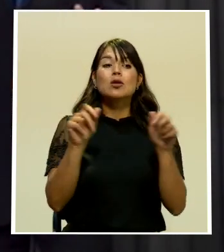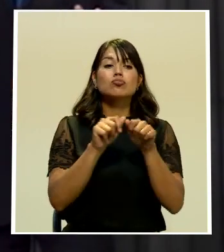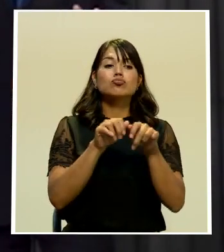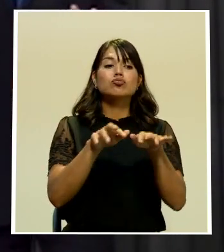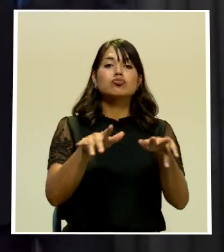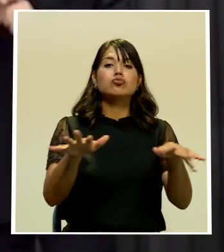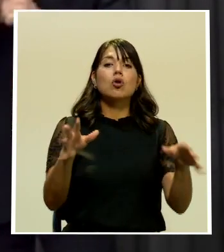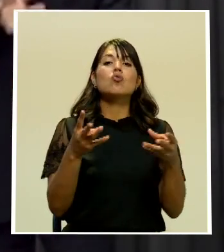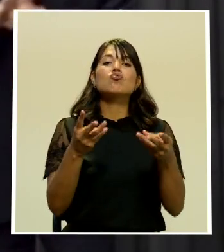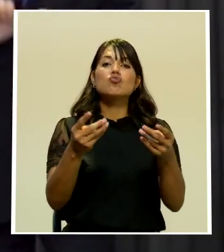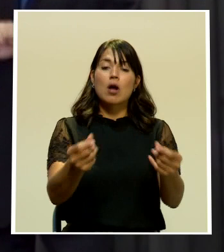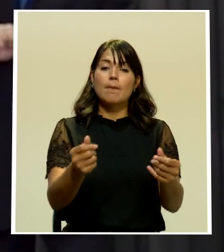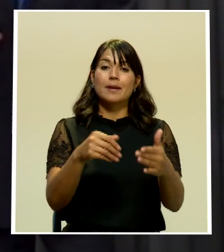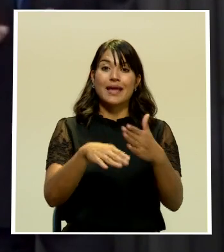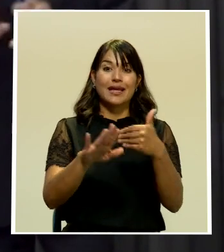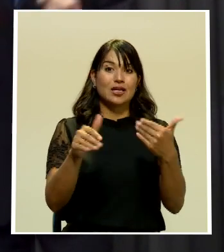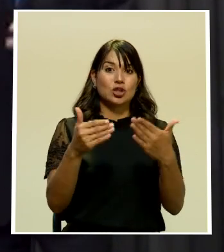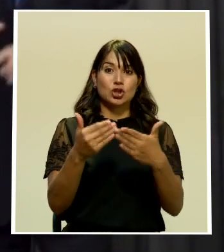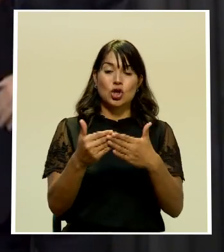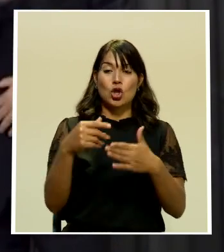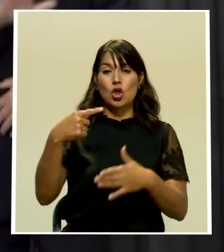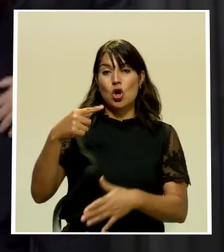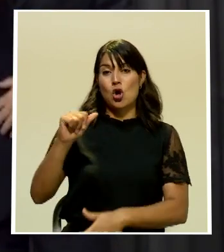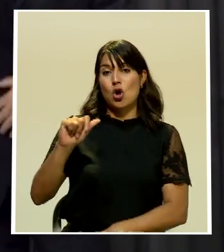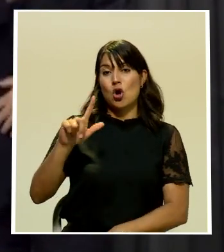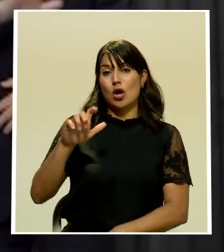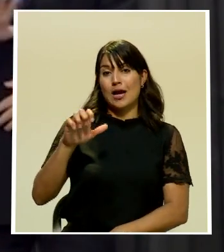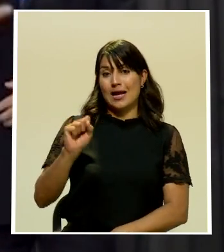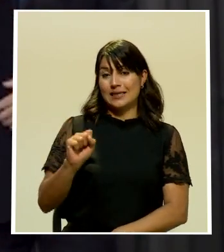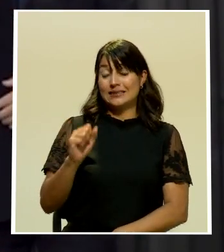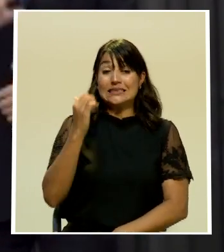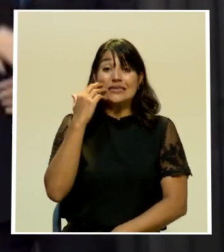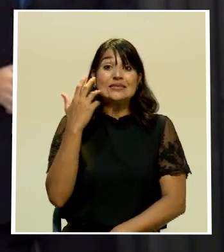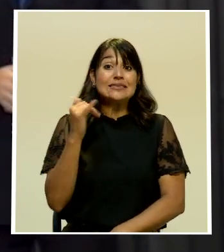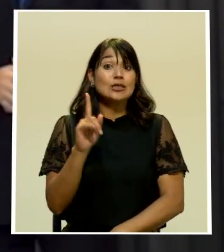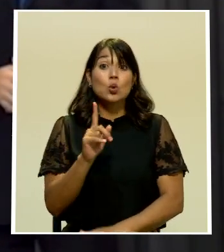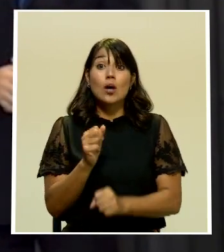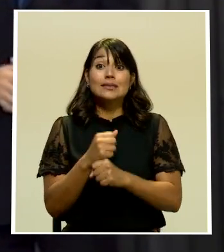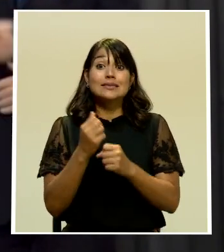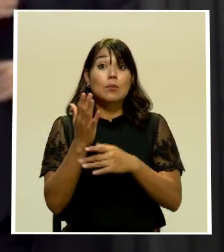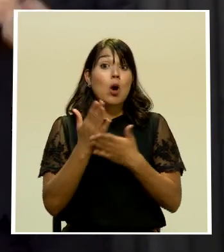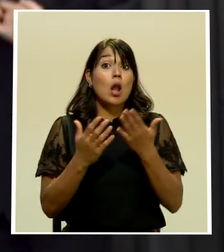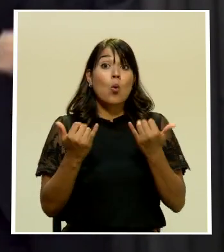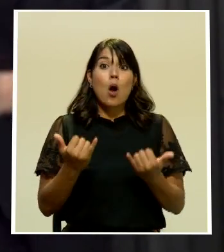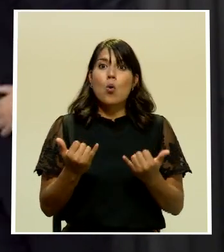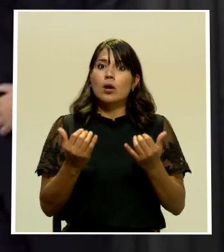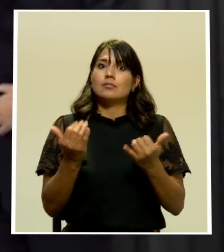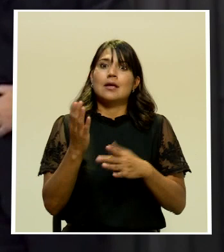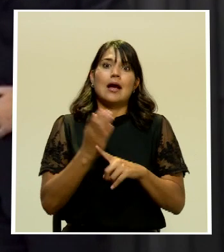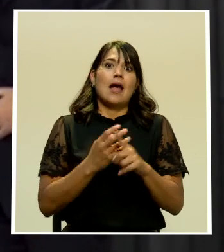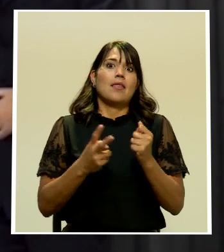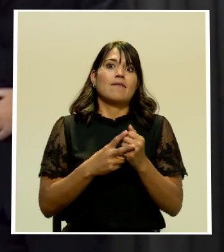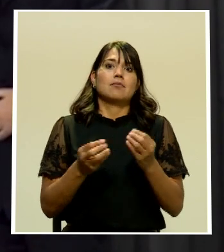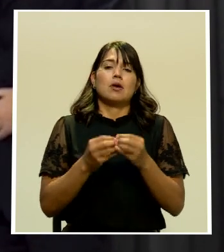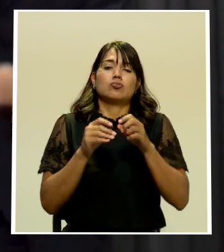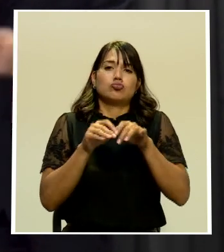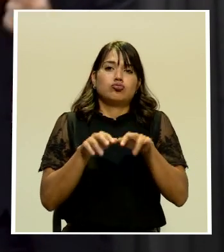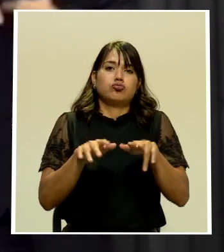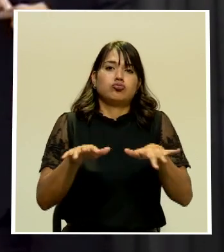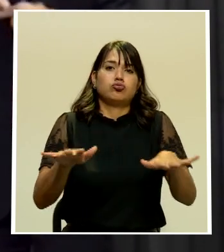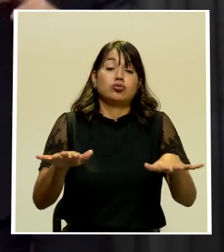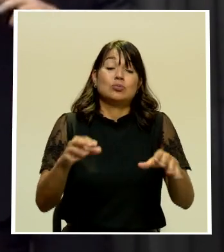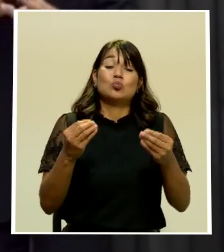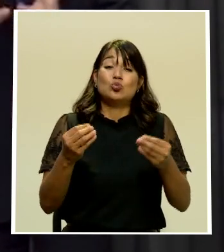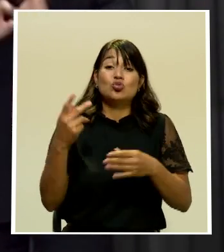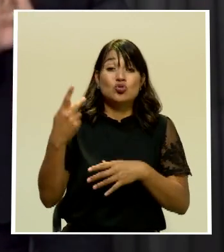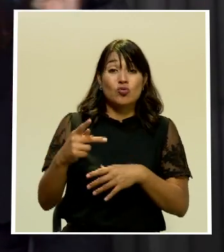rápidamente en todas partes de Gales sabemos que si no actuamos ahora continuará acelerándose y existe un riesgo muy real de que nuestro